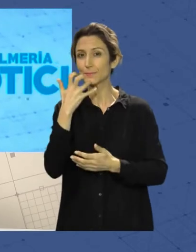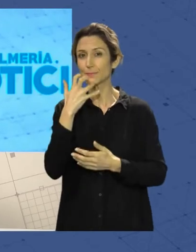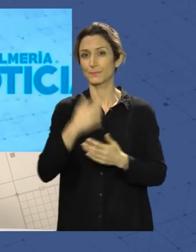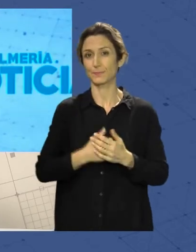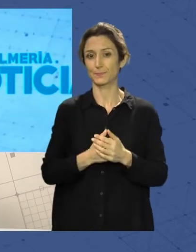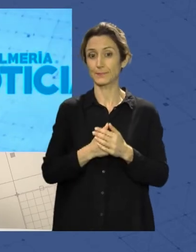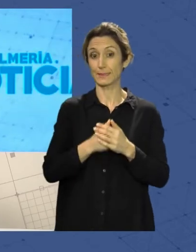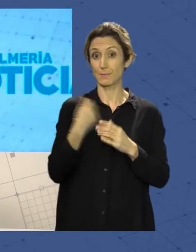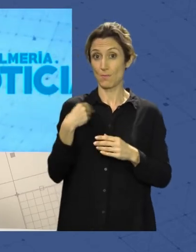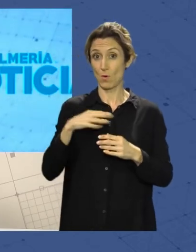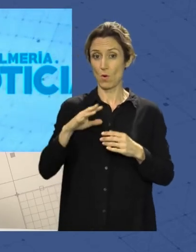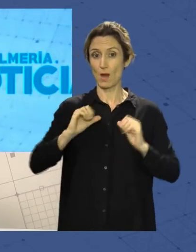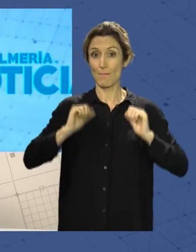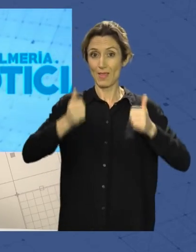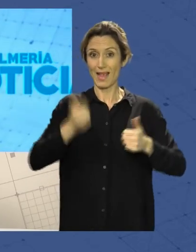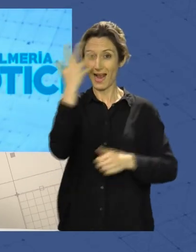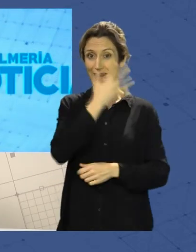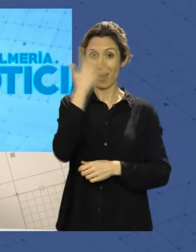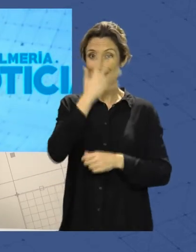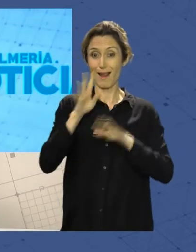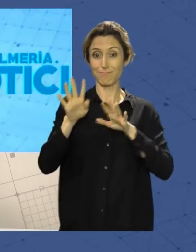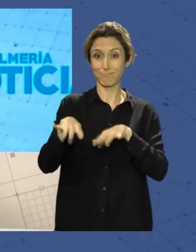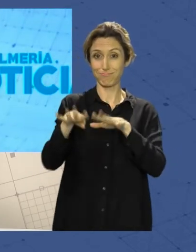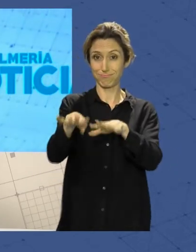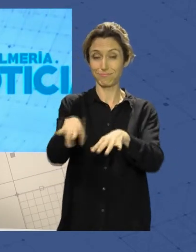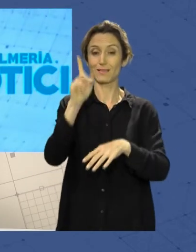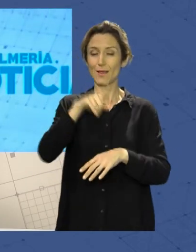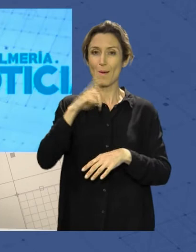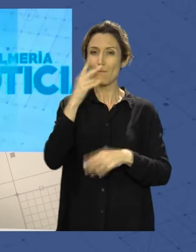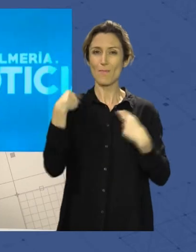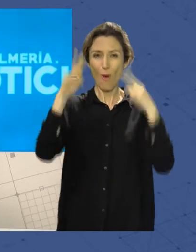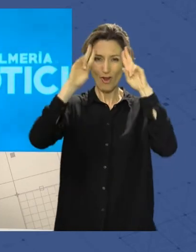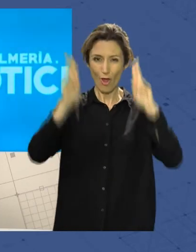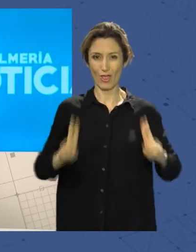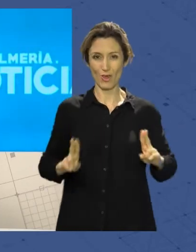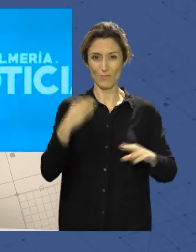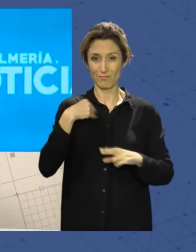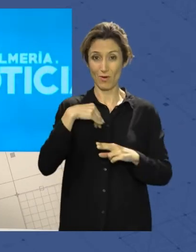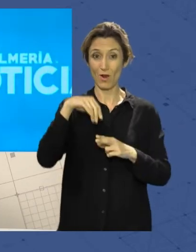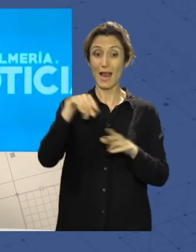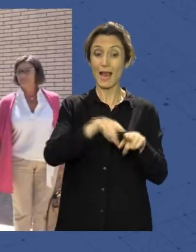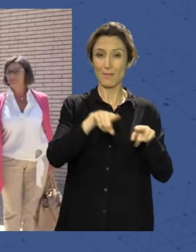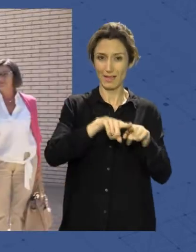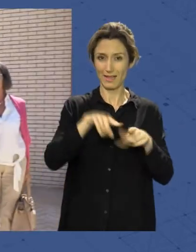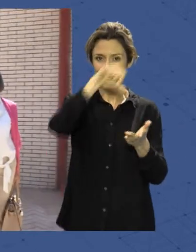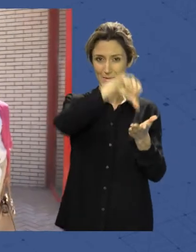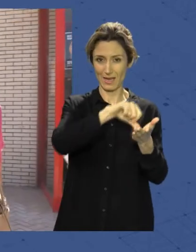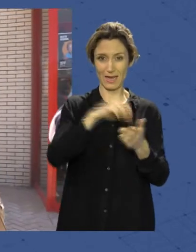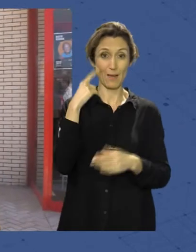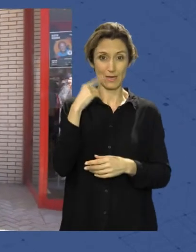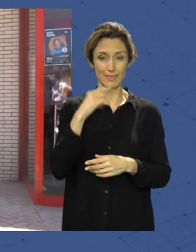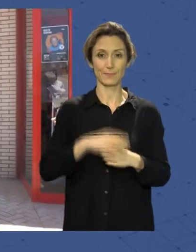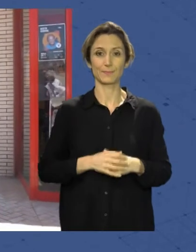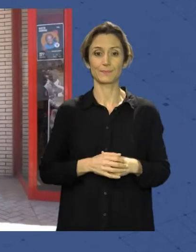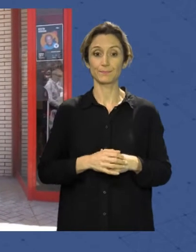el arranque del Carnaval de Calle o el pregón del Rocío de la Hermandad de la capital almeriense. España se